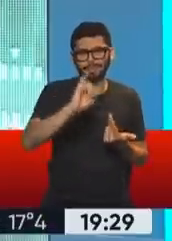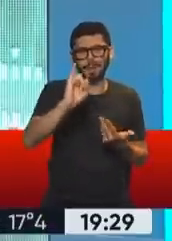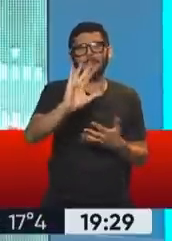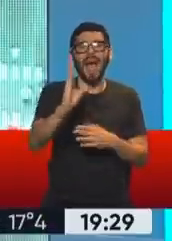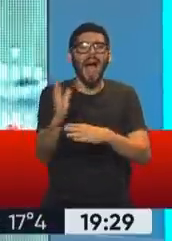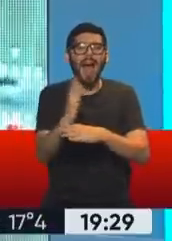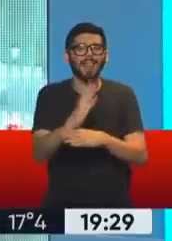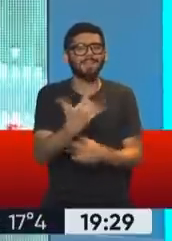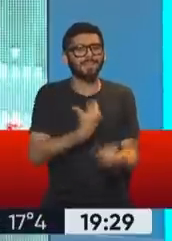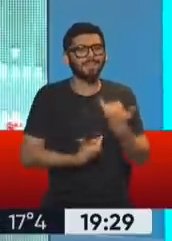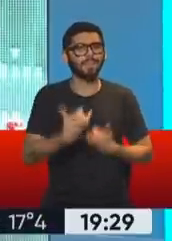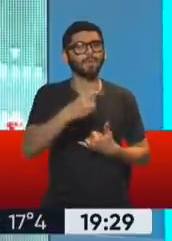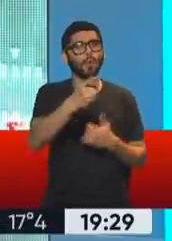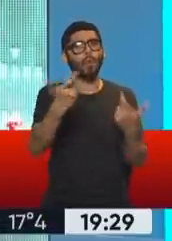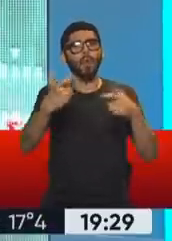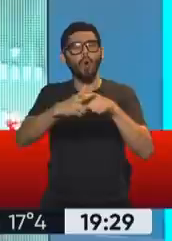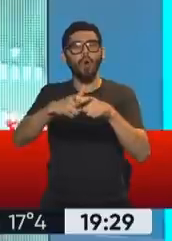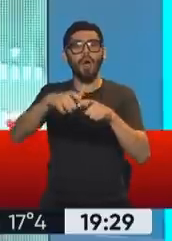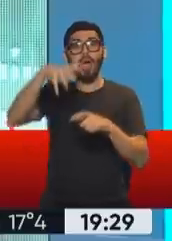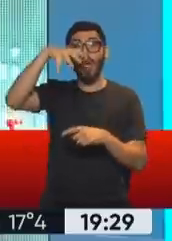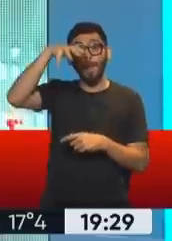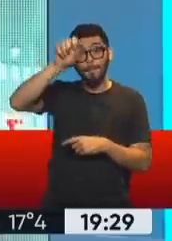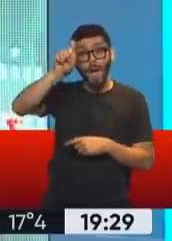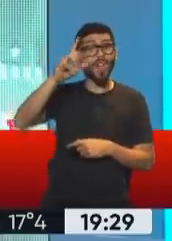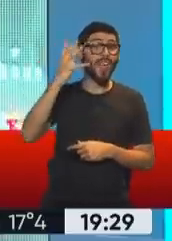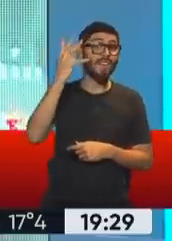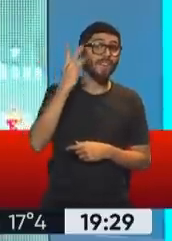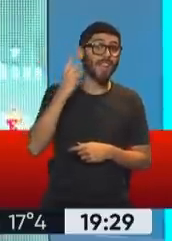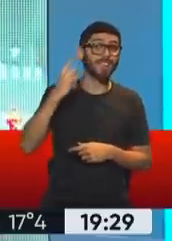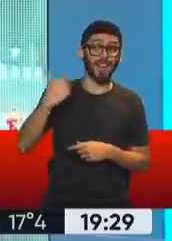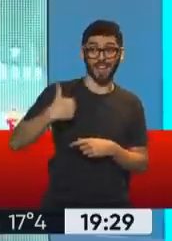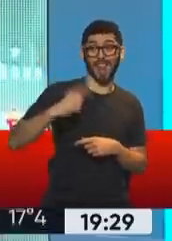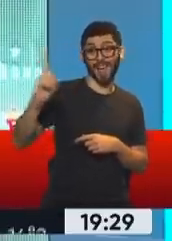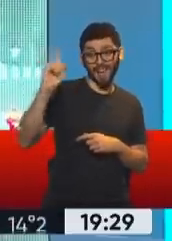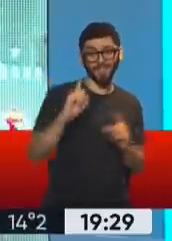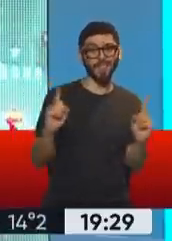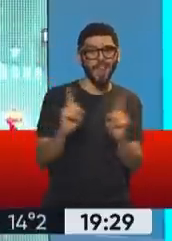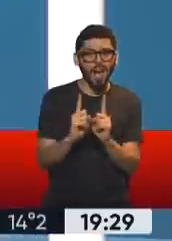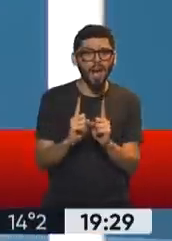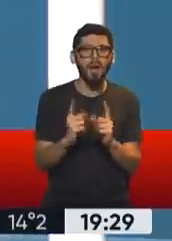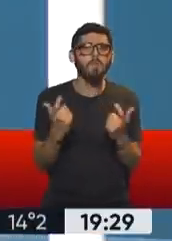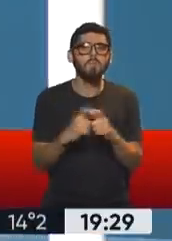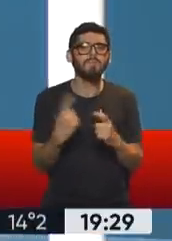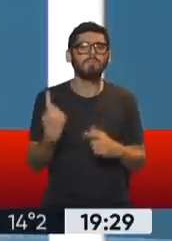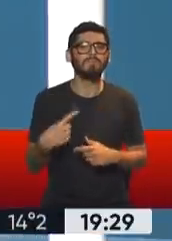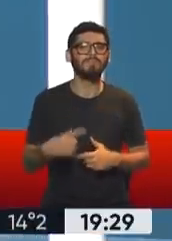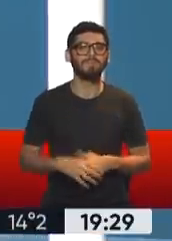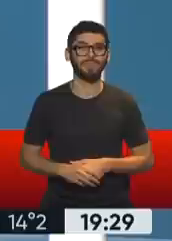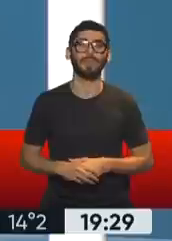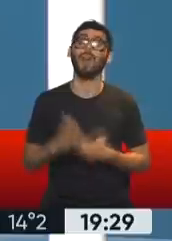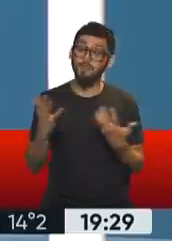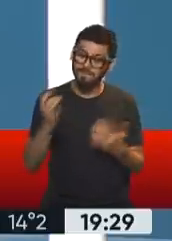cuentes el encuentro que mantuviste con la embajadora de Francia aquí en la Argentina. ¿En qué consistió? Sí, hoy